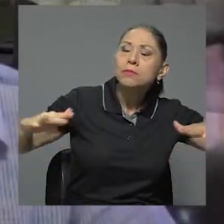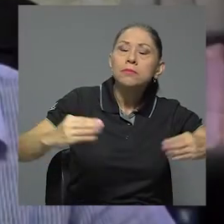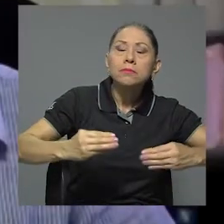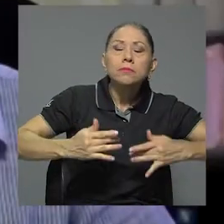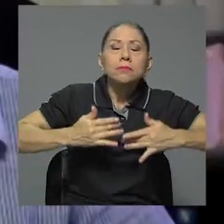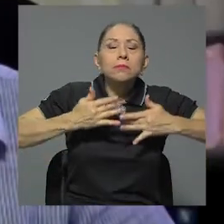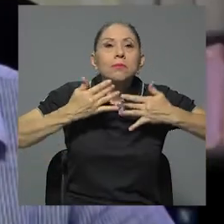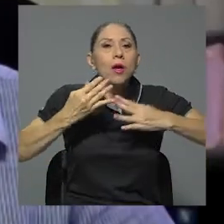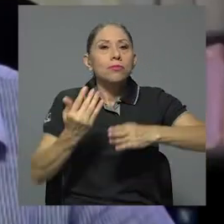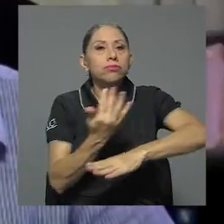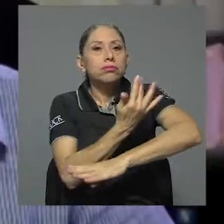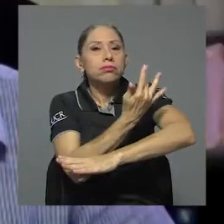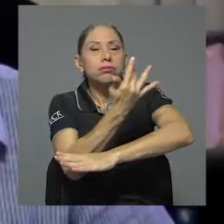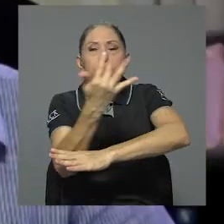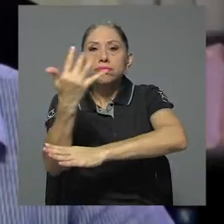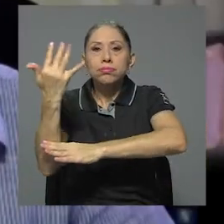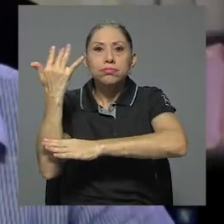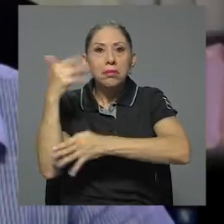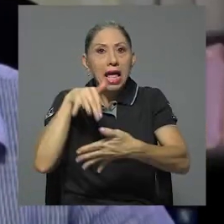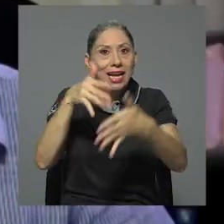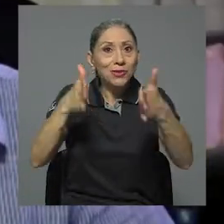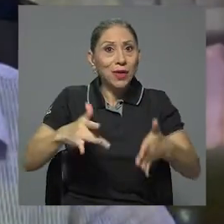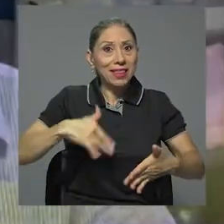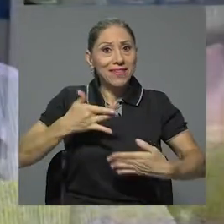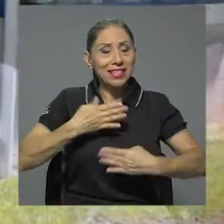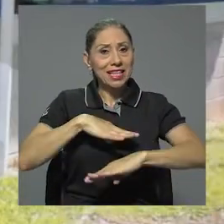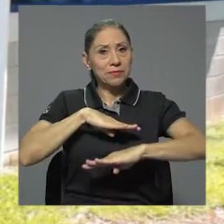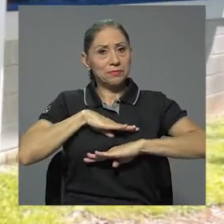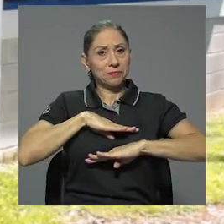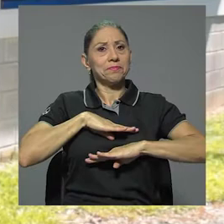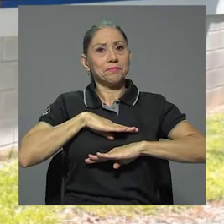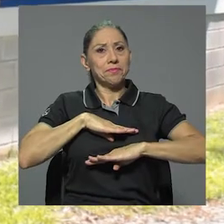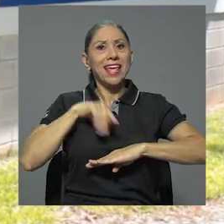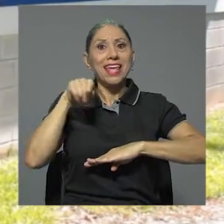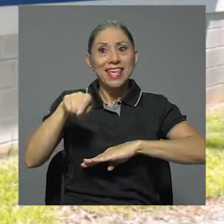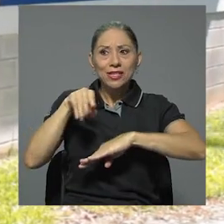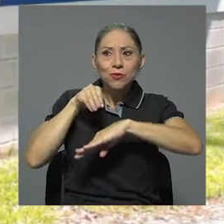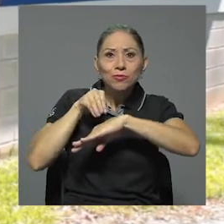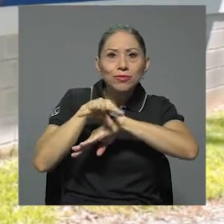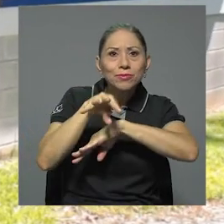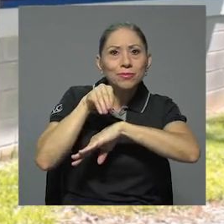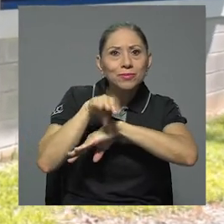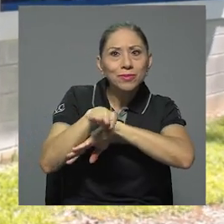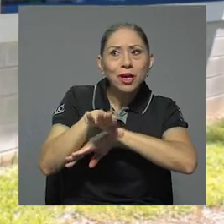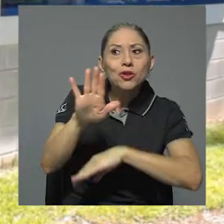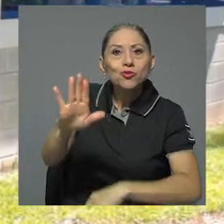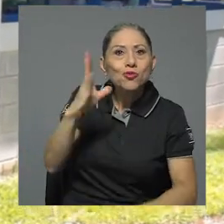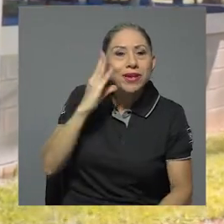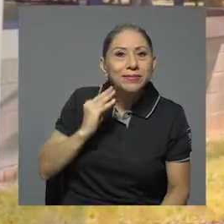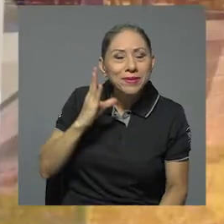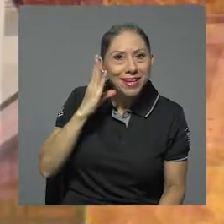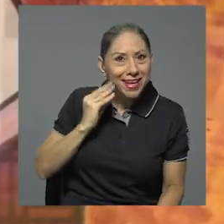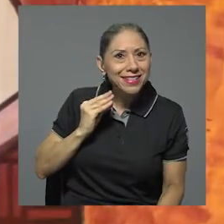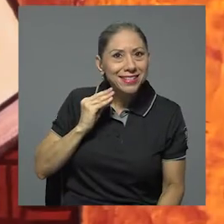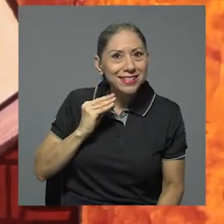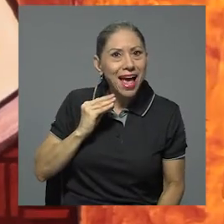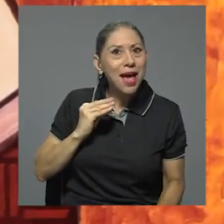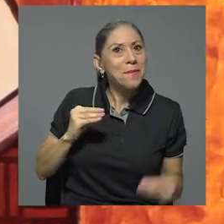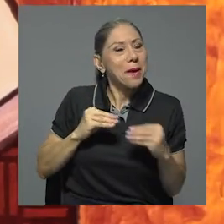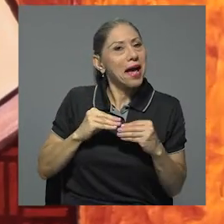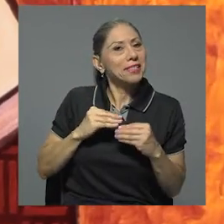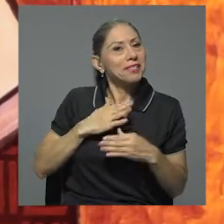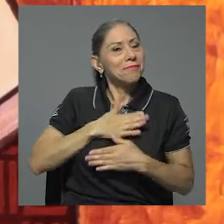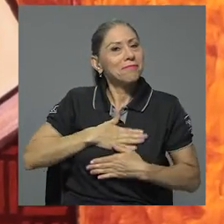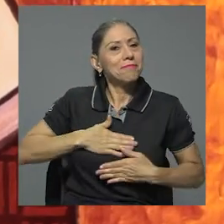realidad el estudiante va a sentirse a gusto y va a incidir en que esa experiencia realmente sea más